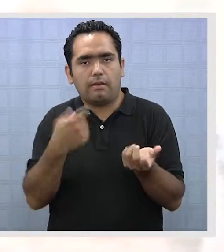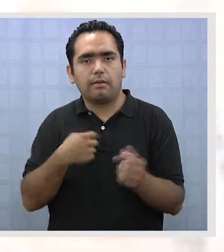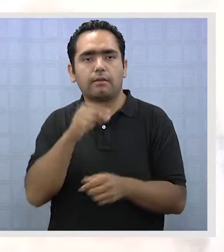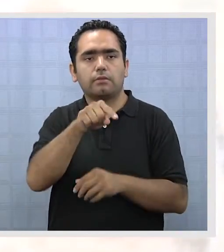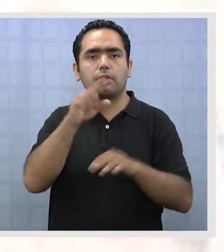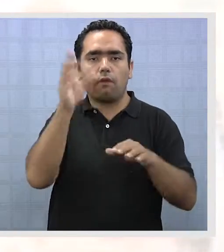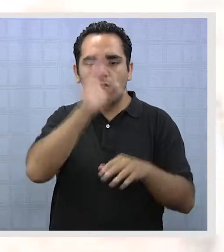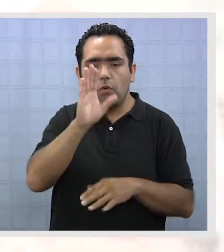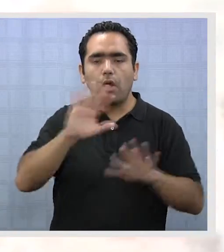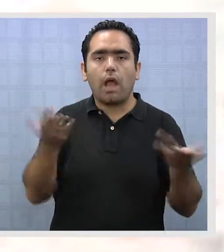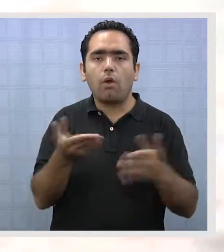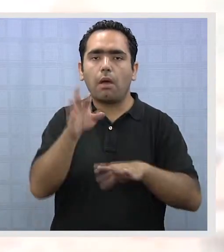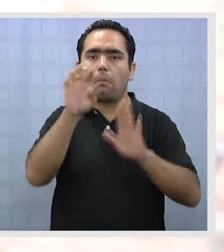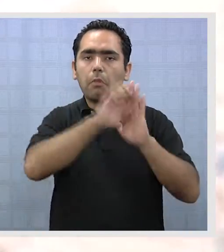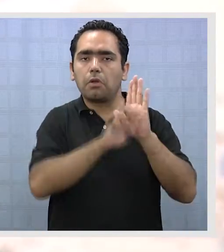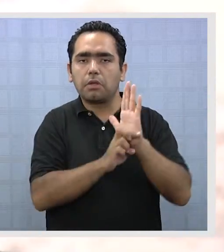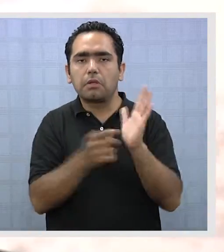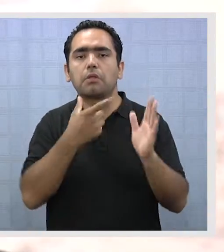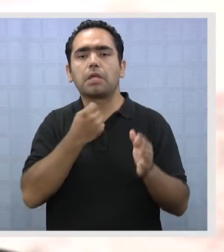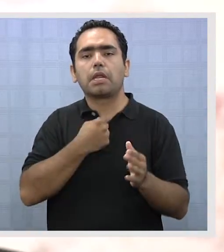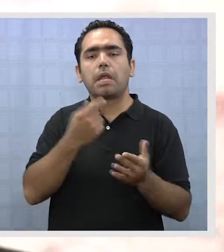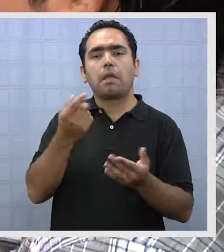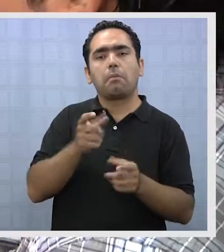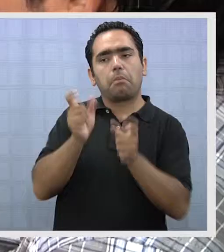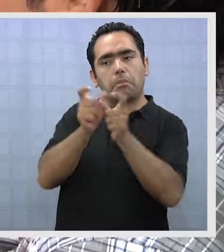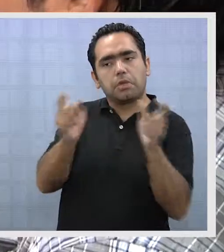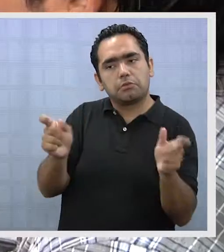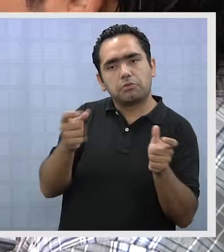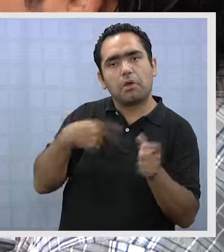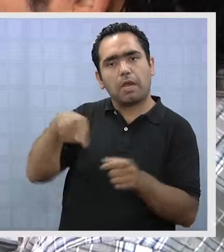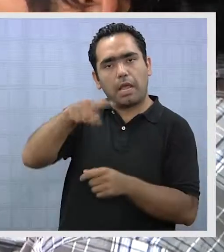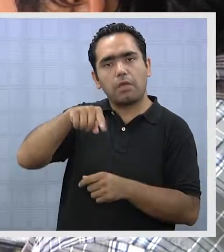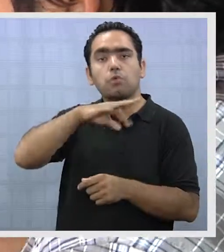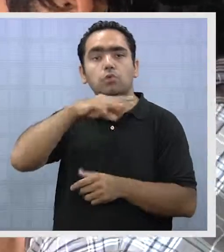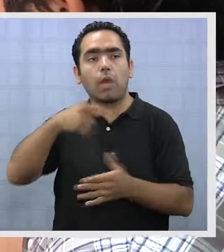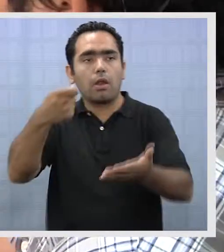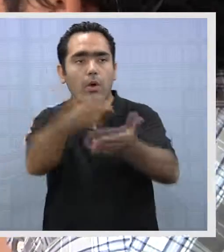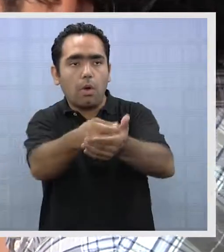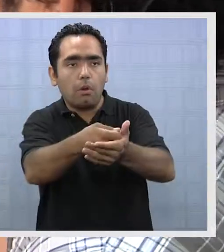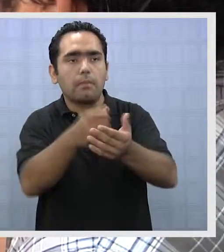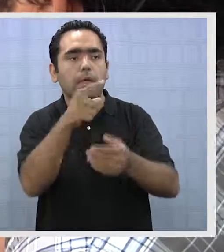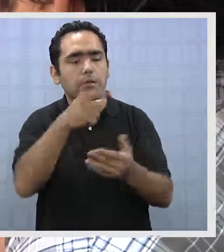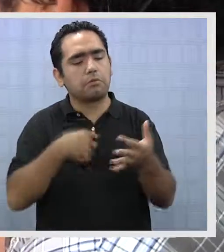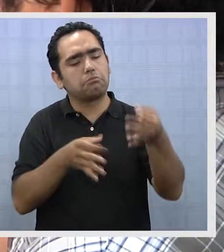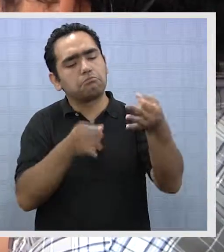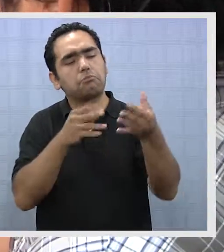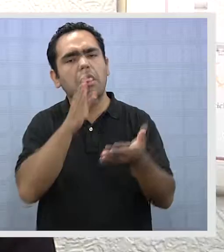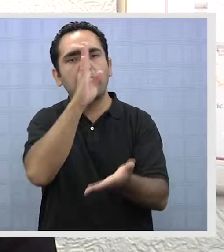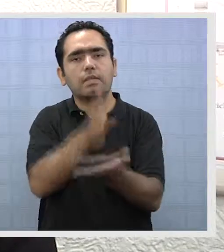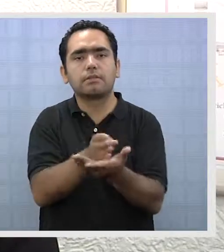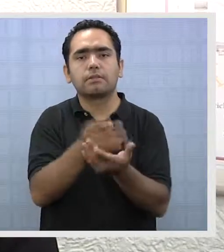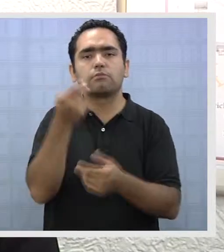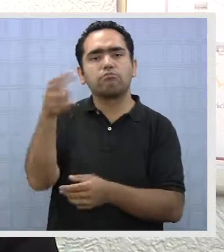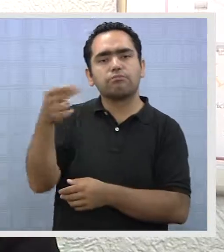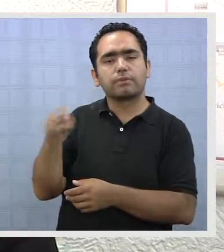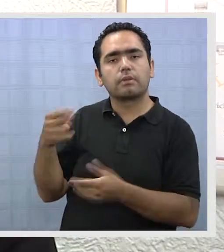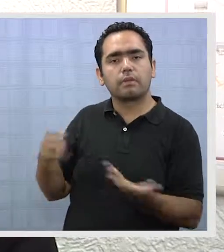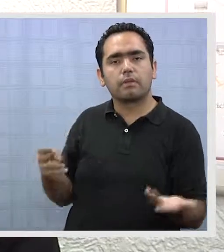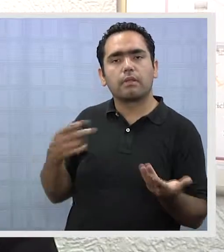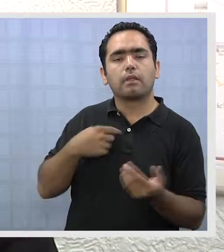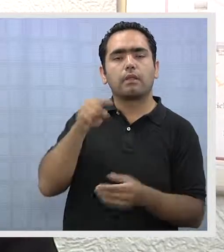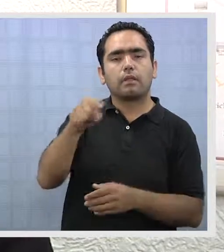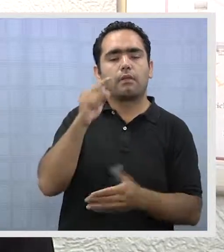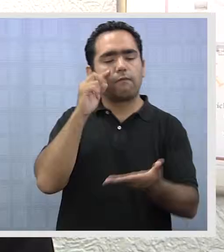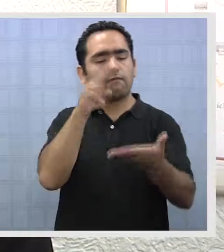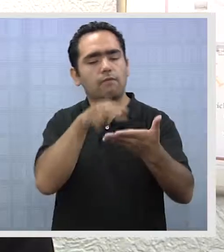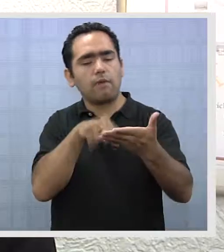ética comercial. Y en ese sentido, lo que se busca con este proyecto es, efectivamente, entregarle más poder al usuario, más información